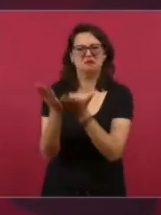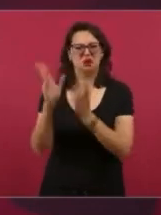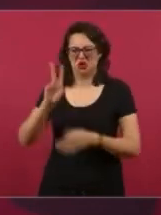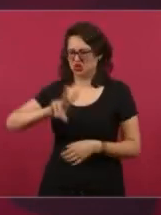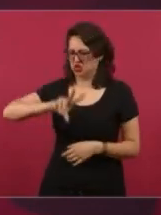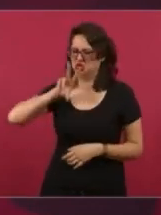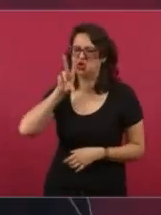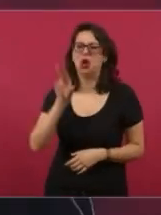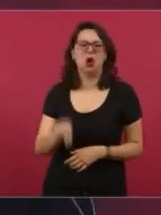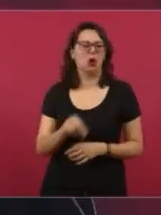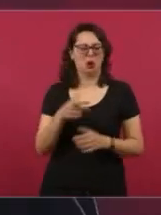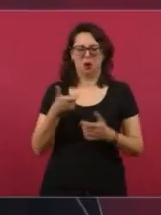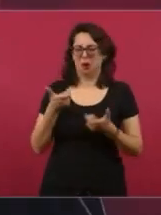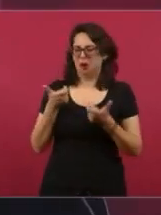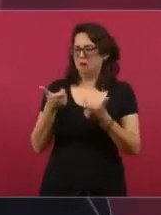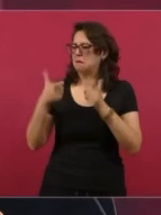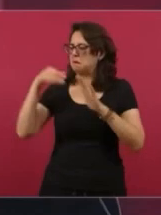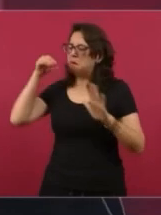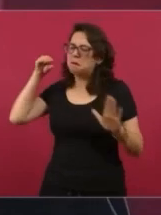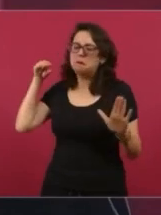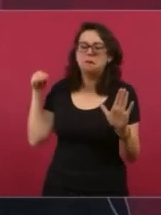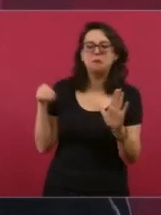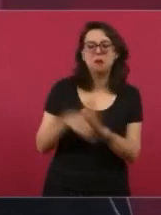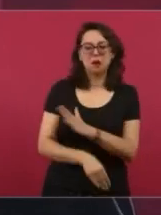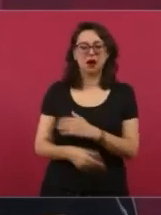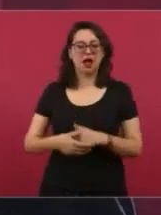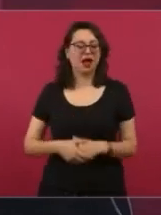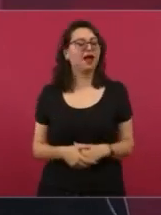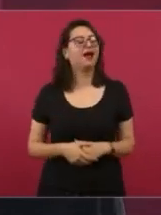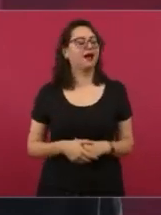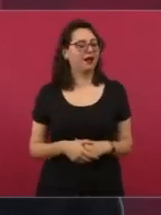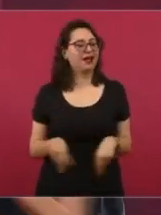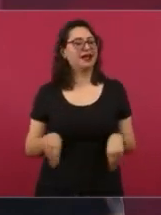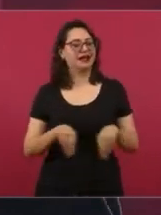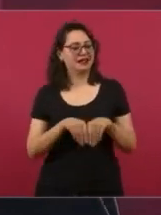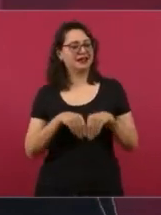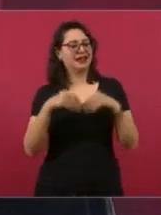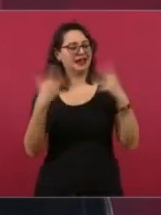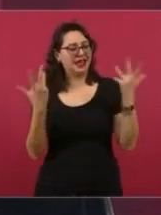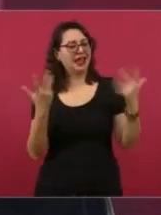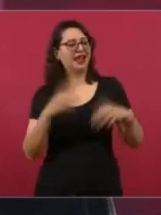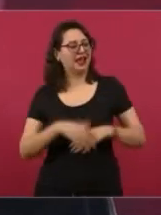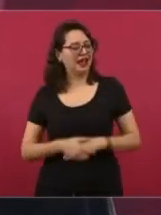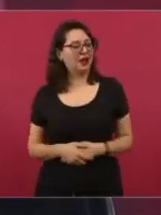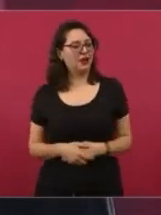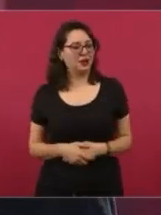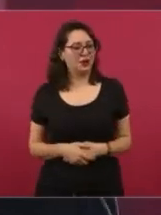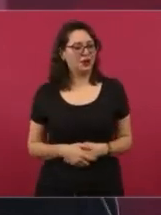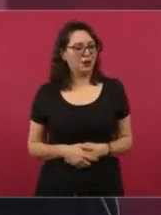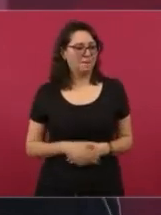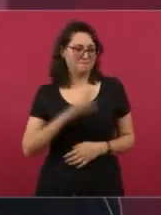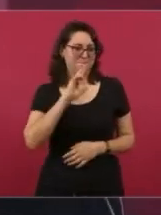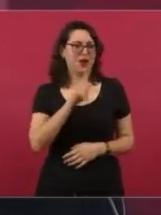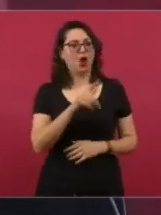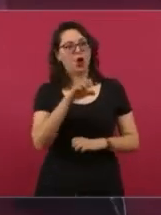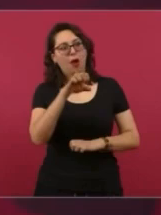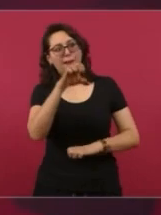le dio, el privilegio a su amigo Roberto Hernández de no pagar